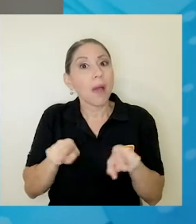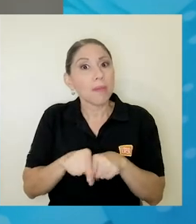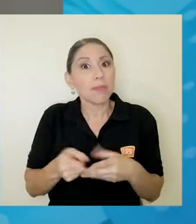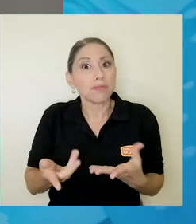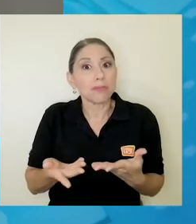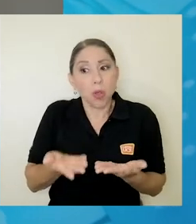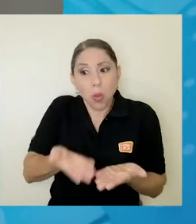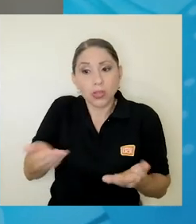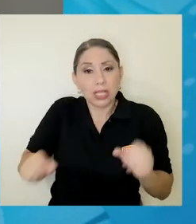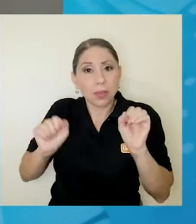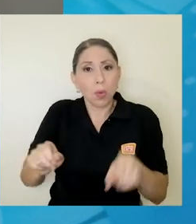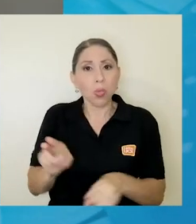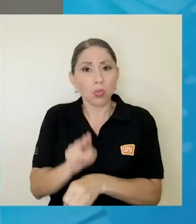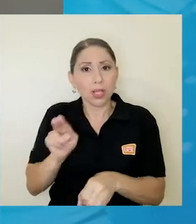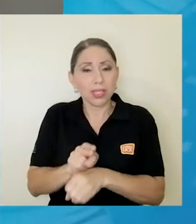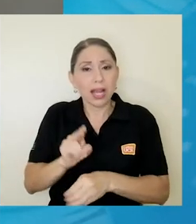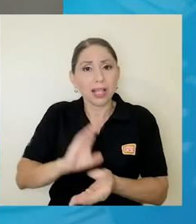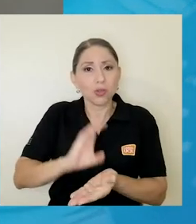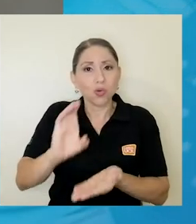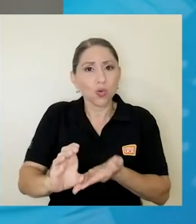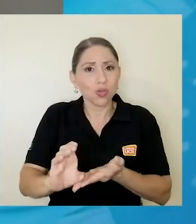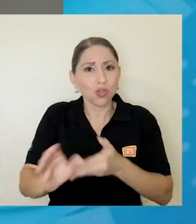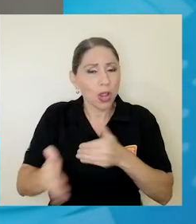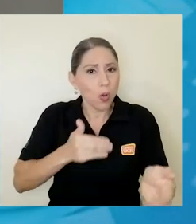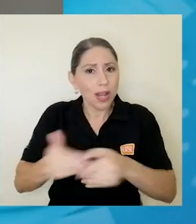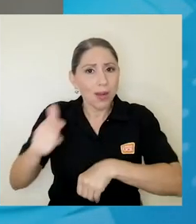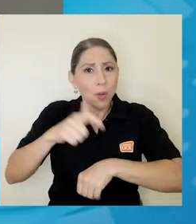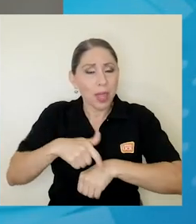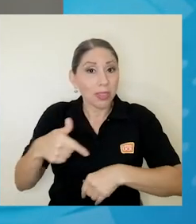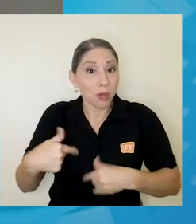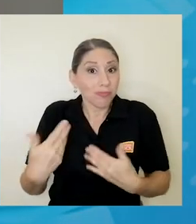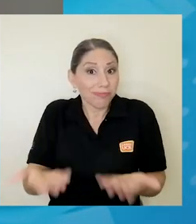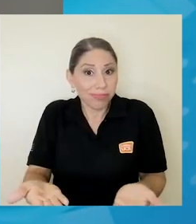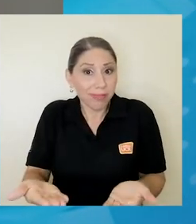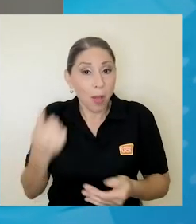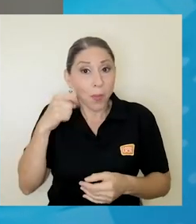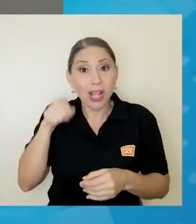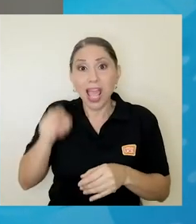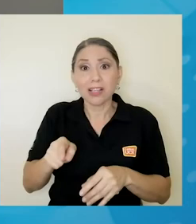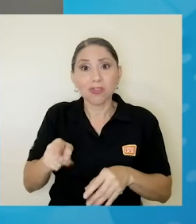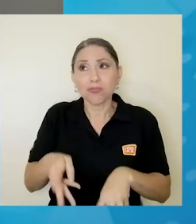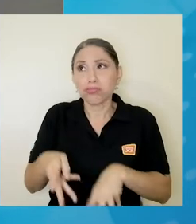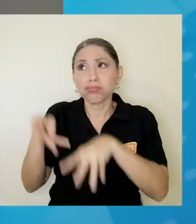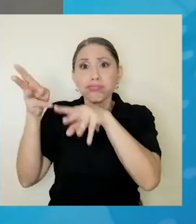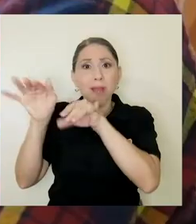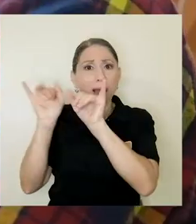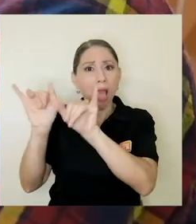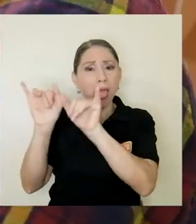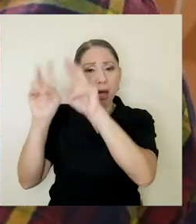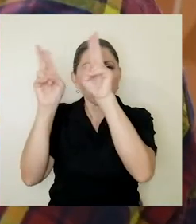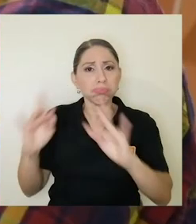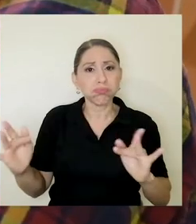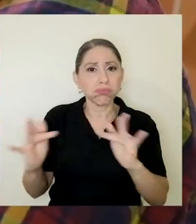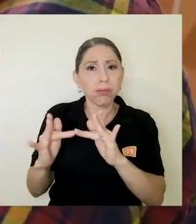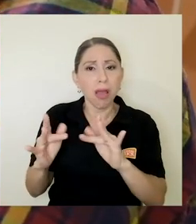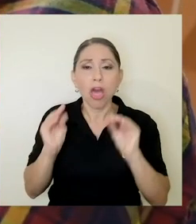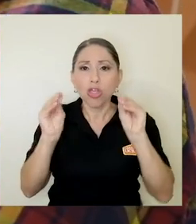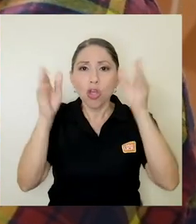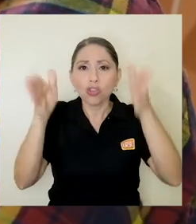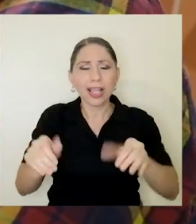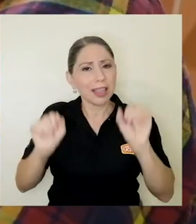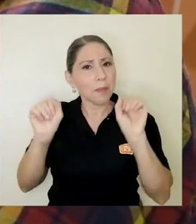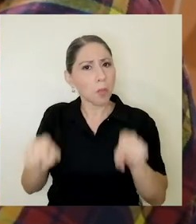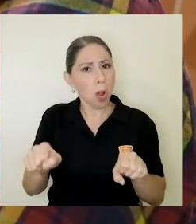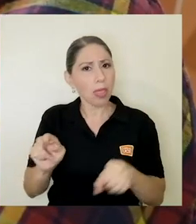que pueden ser utilizados en los cursos en cualquier momento del semestre, ya que sería un recurso que queda en línea que él o la docente